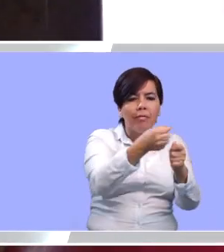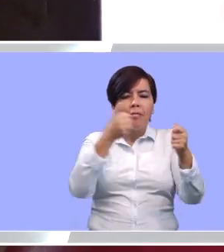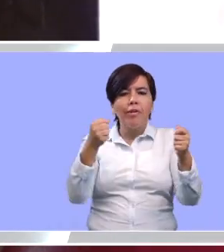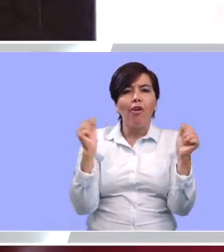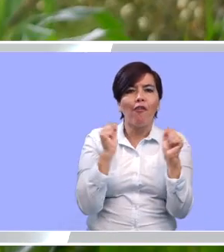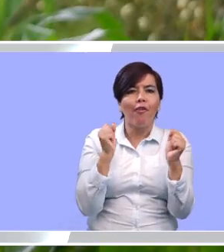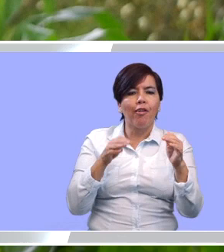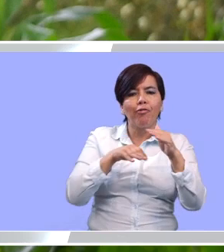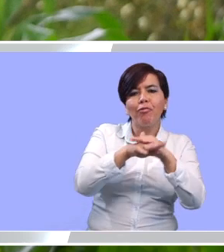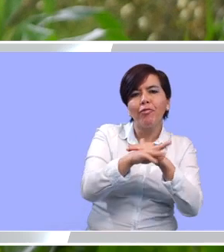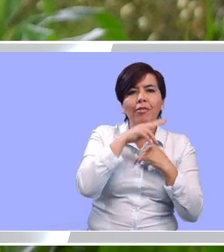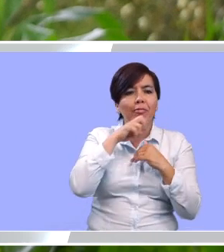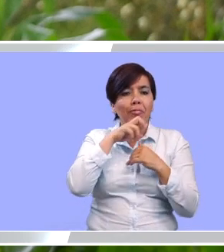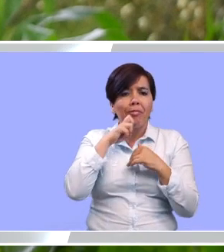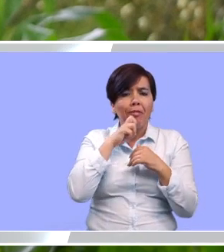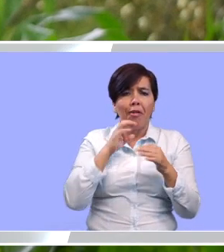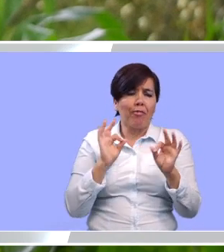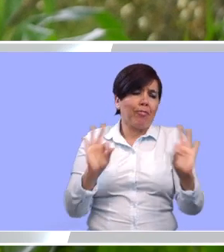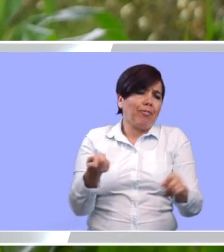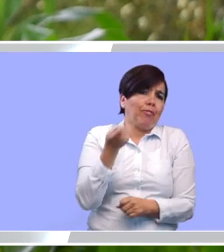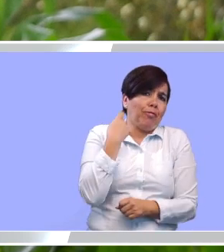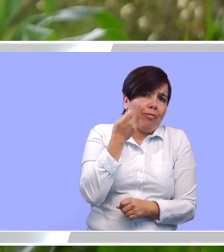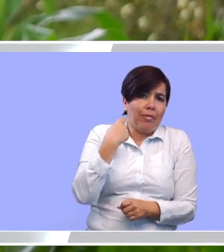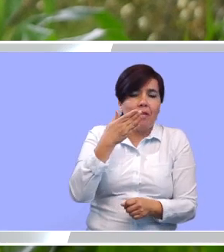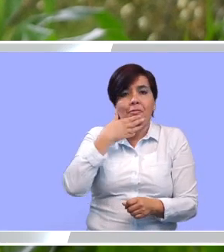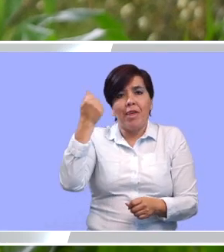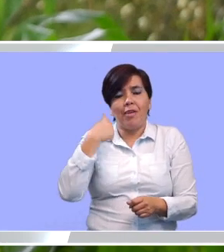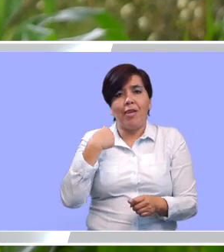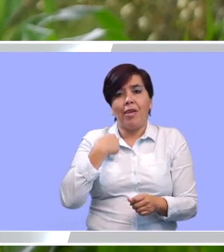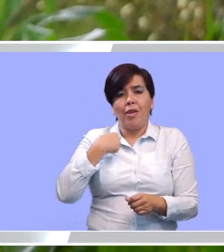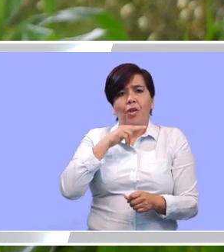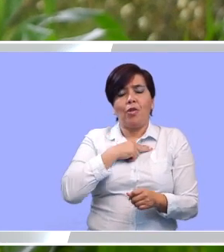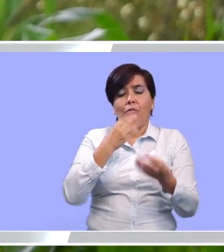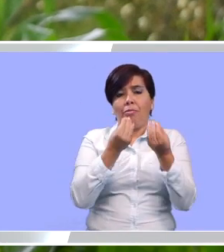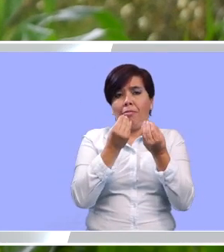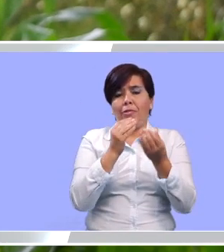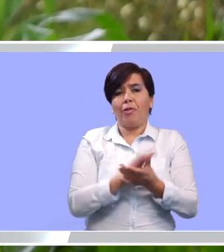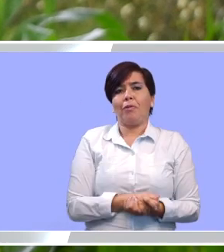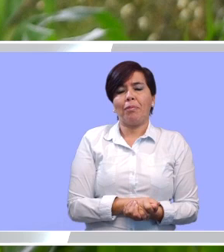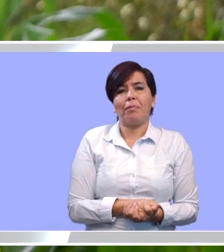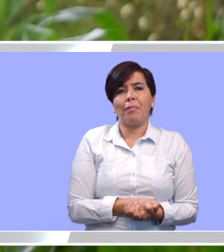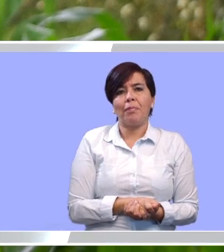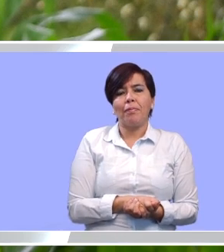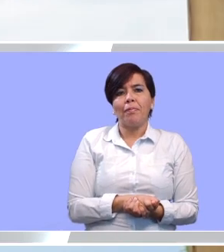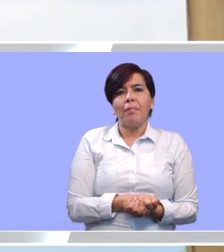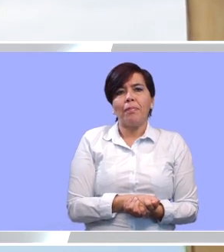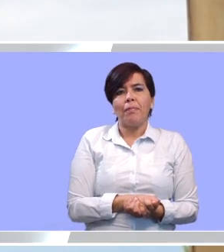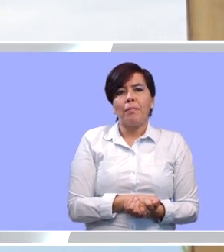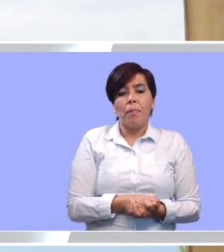nacer el esfuerzo y tienen su nevera y pues la comodidad es muy grande y la satisfacción pues para nosotros es mucha.